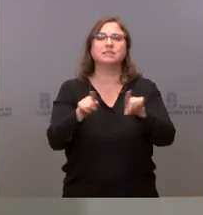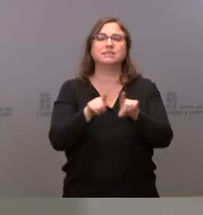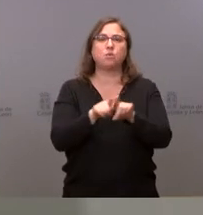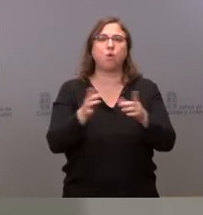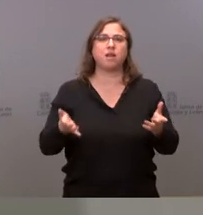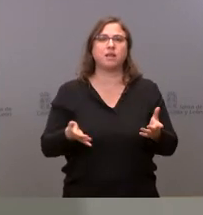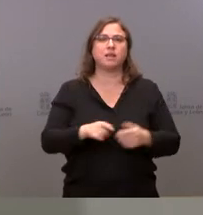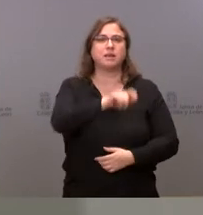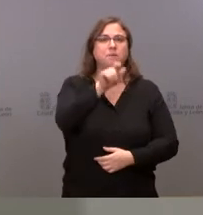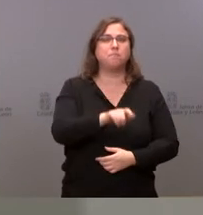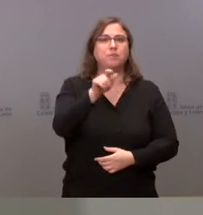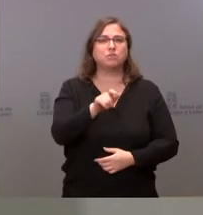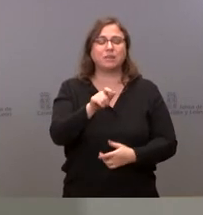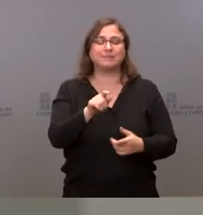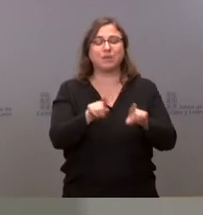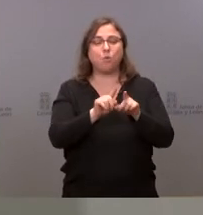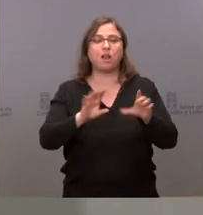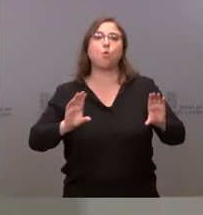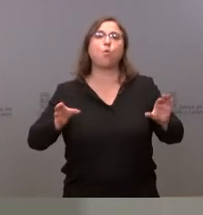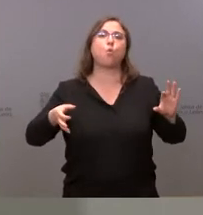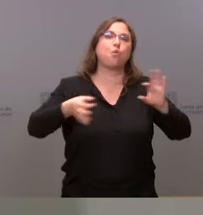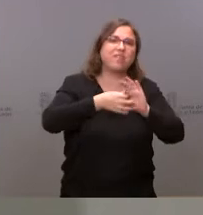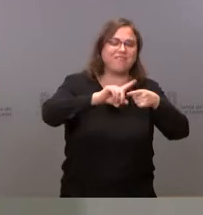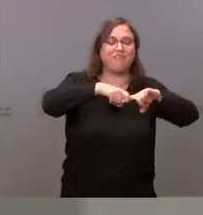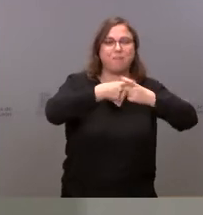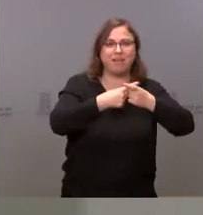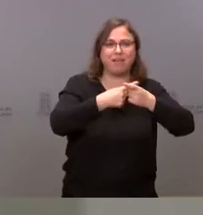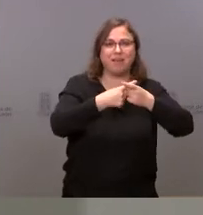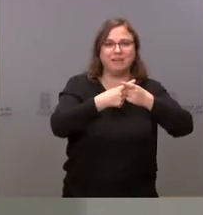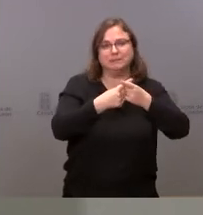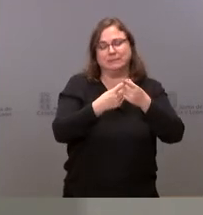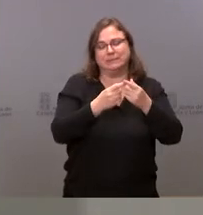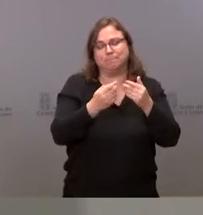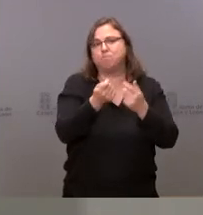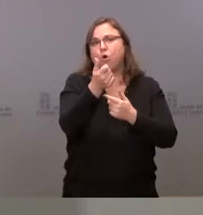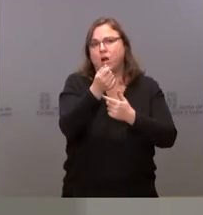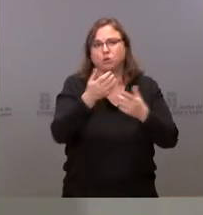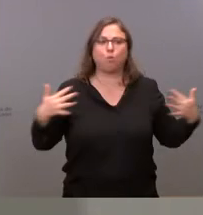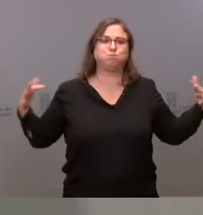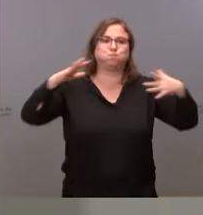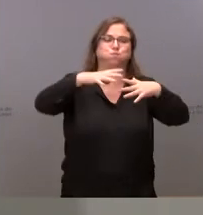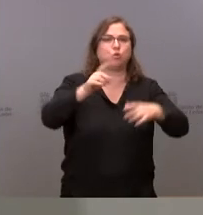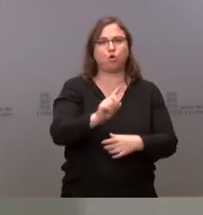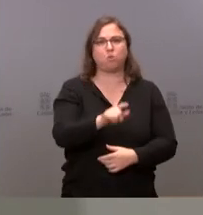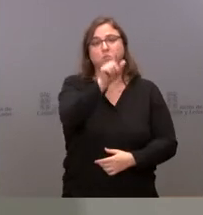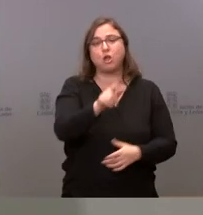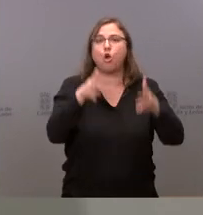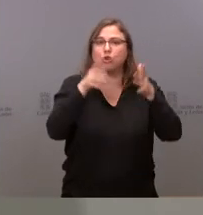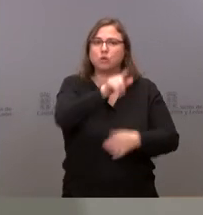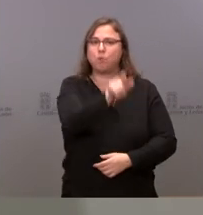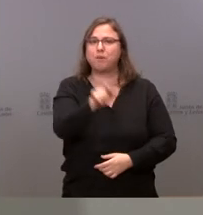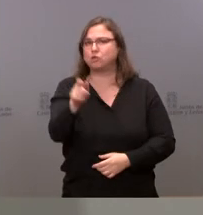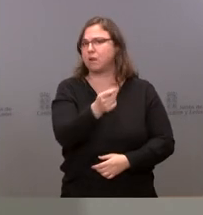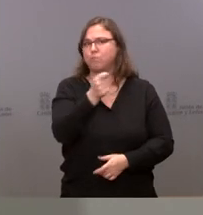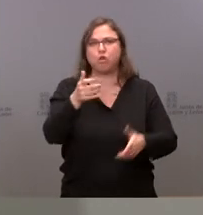personas y de unidades familiares por tanto esta es una recomendación que parece muy importante reducir el número de